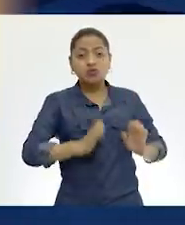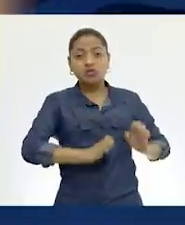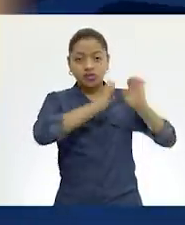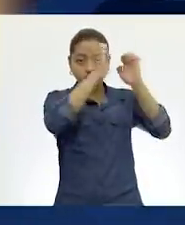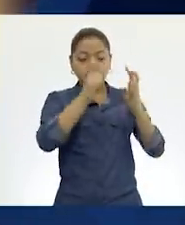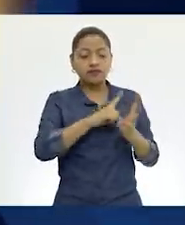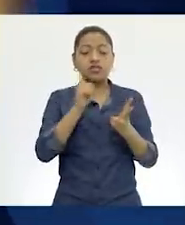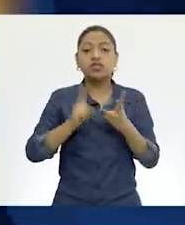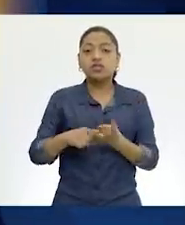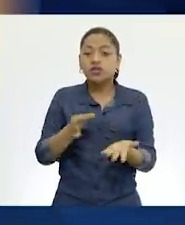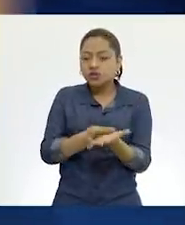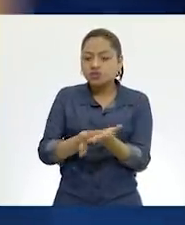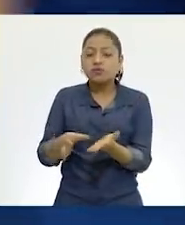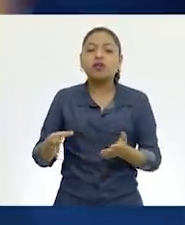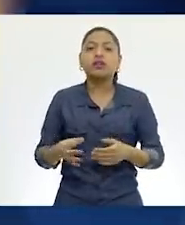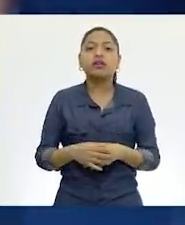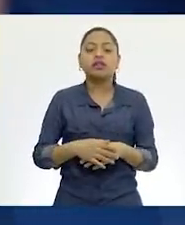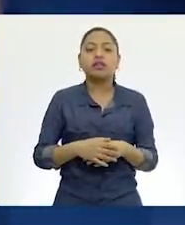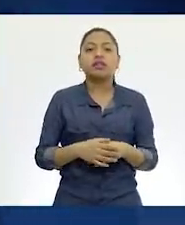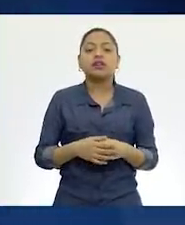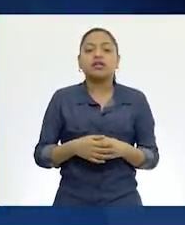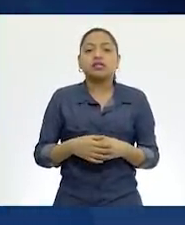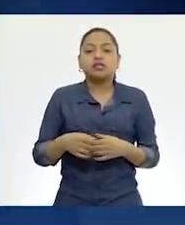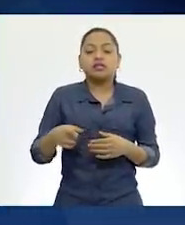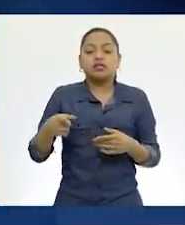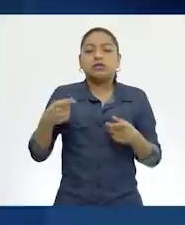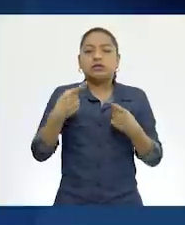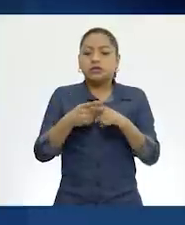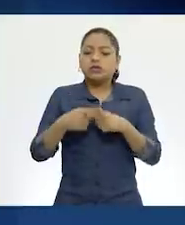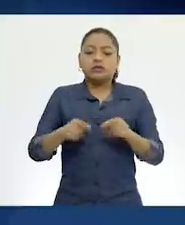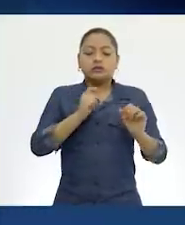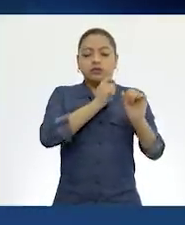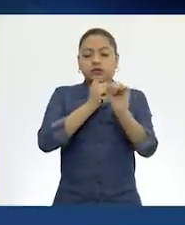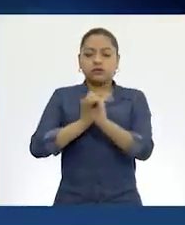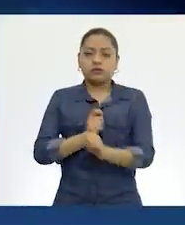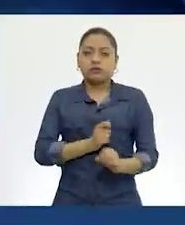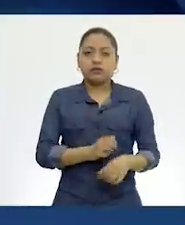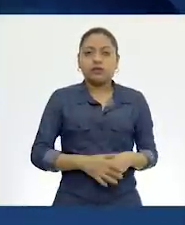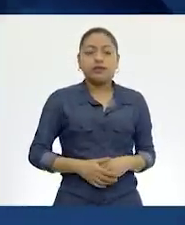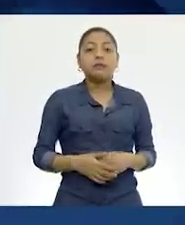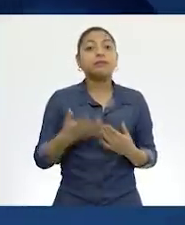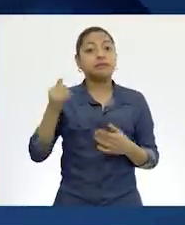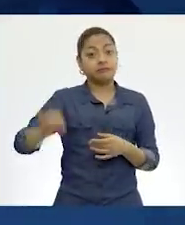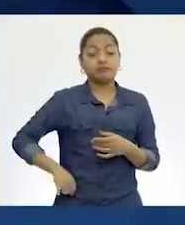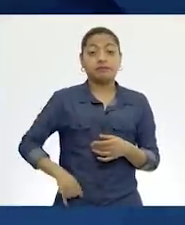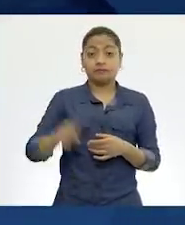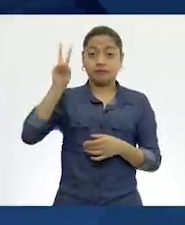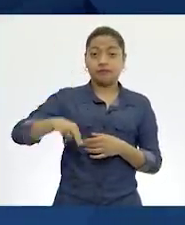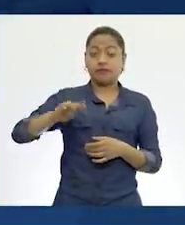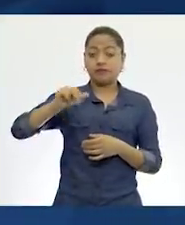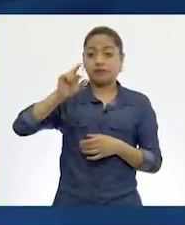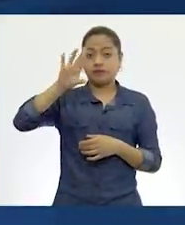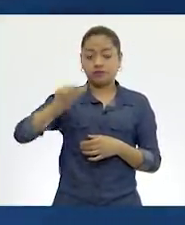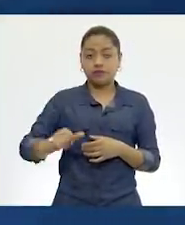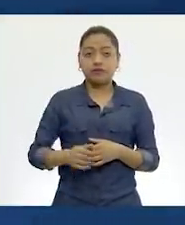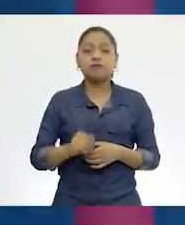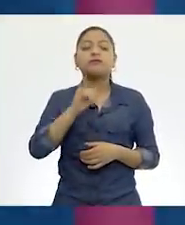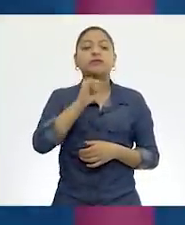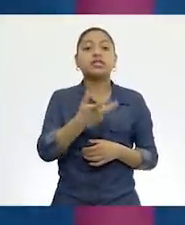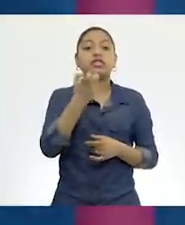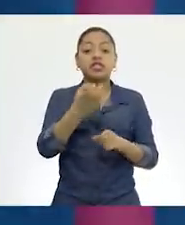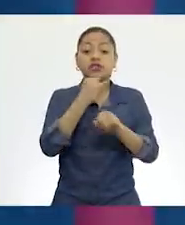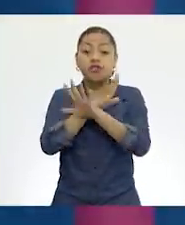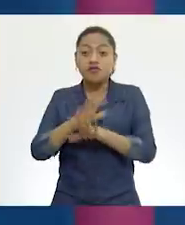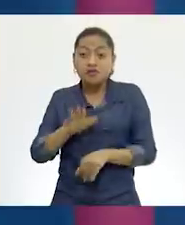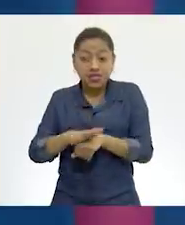monedas, medallas, esculturas, etc. Qué interesante, ¿no, María? Así es, las fuentes primarias son